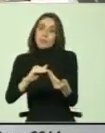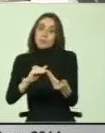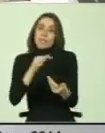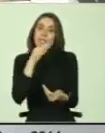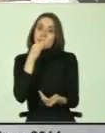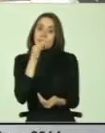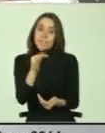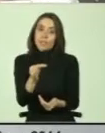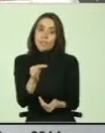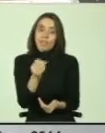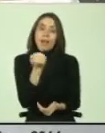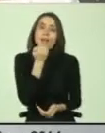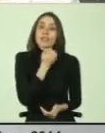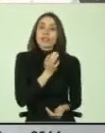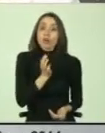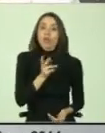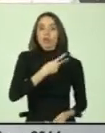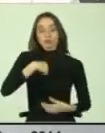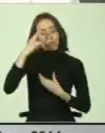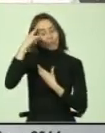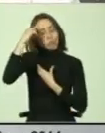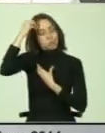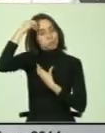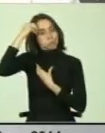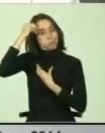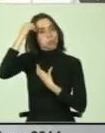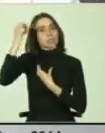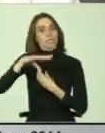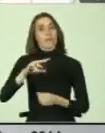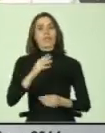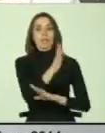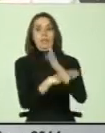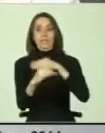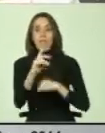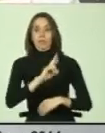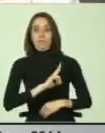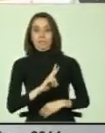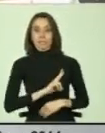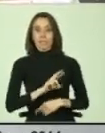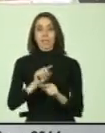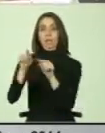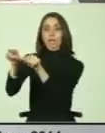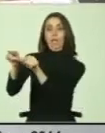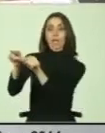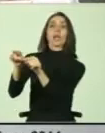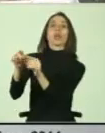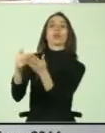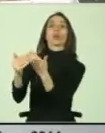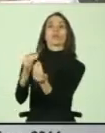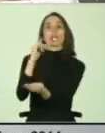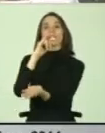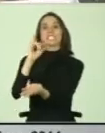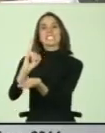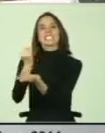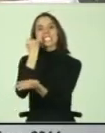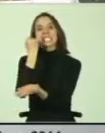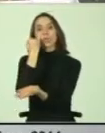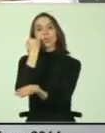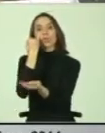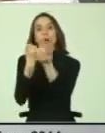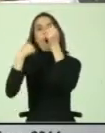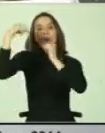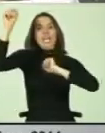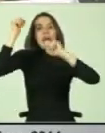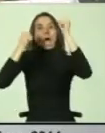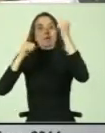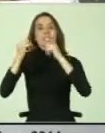tremendo error, pero tenemos muy internalizado que la discapacidad en Valparaíso es el Instituto de Rehabilitación Infantil. Entonces, y nada más.